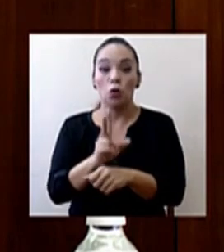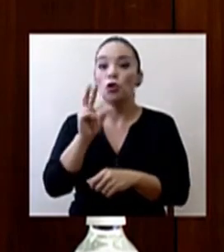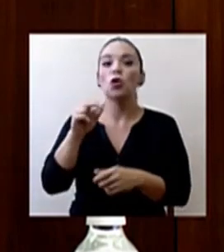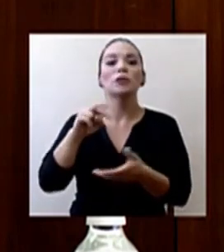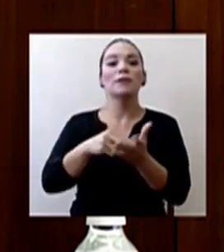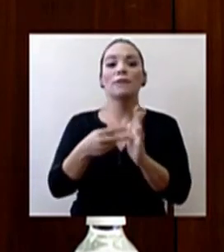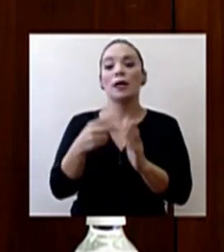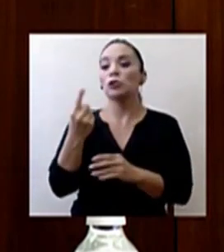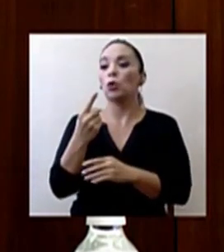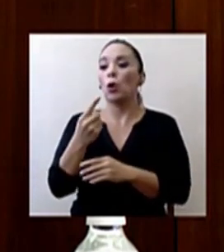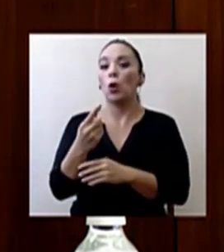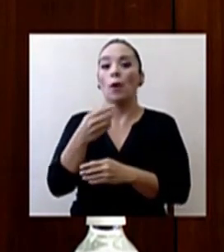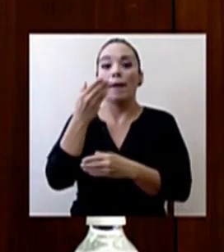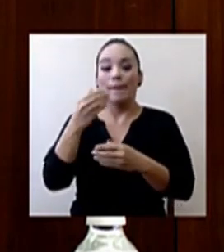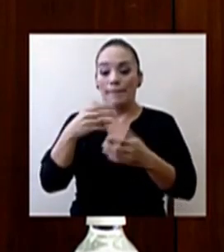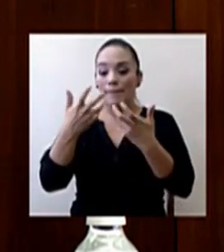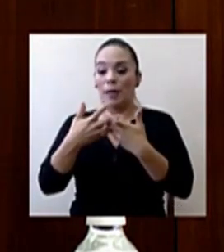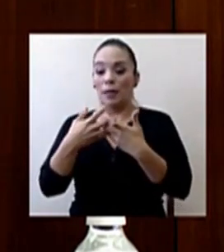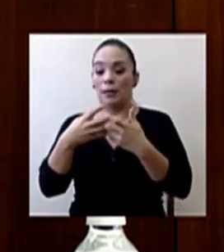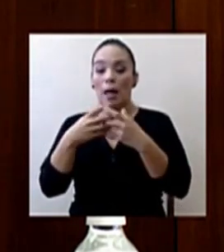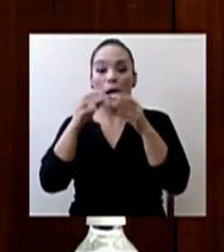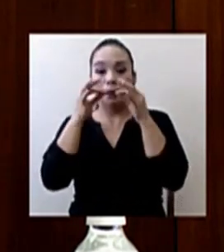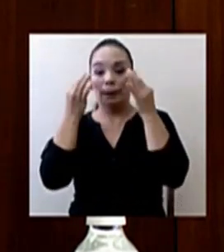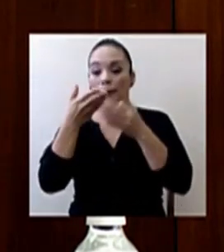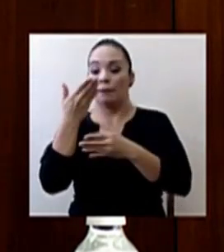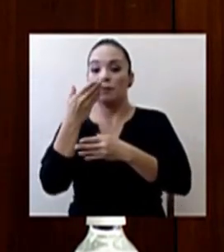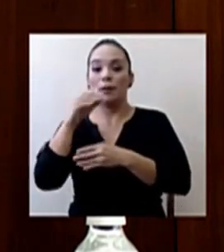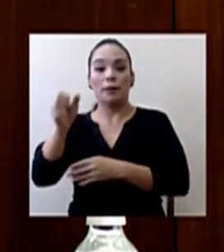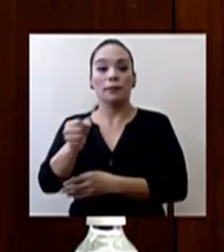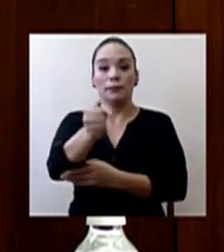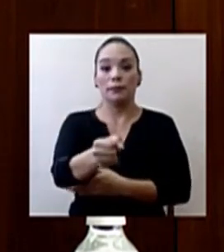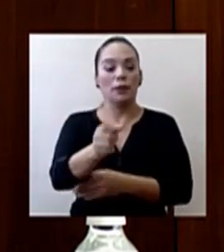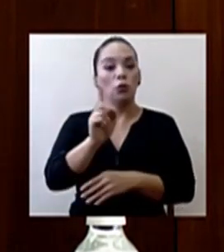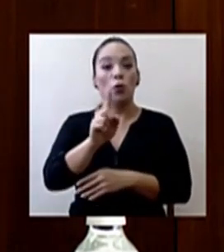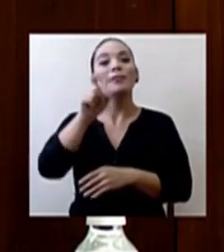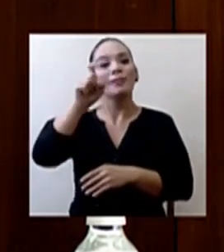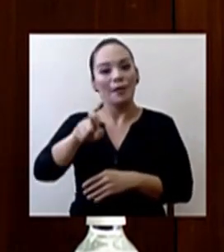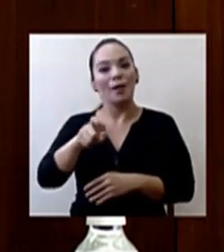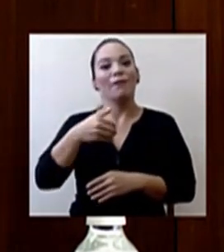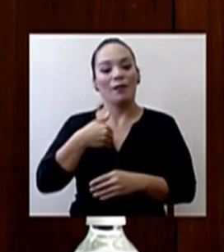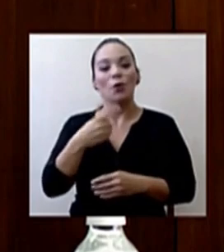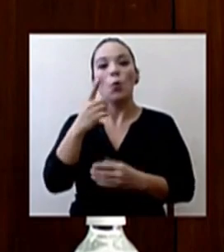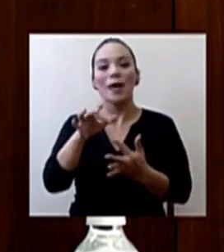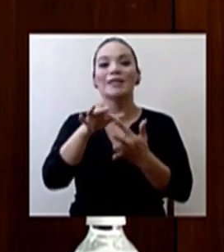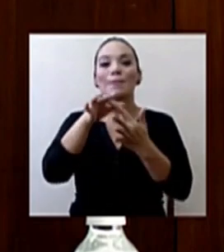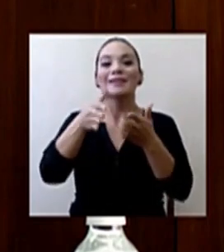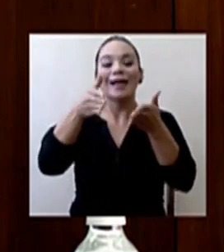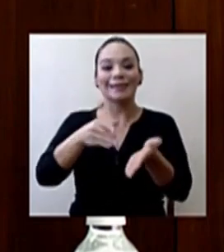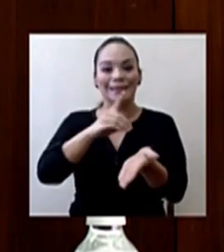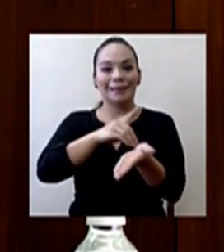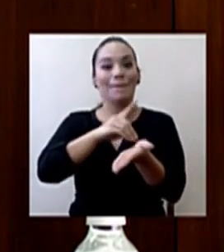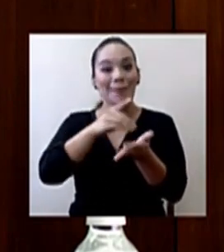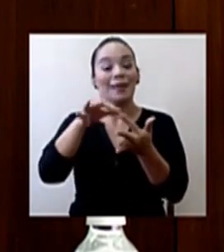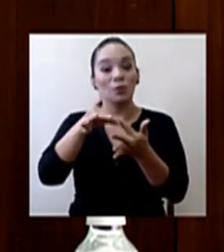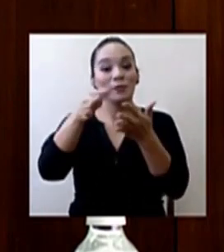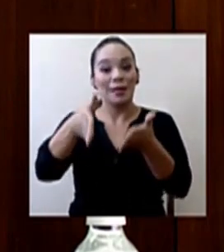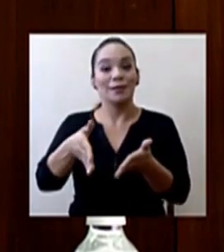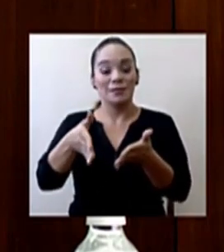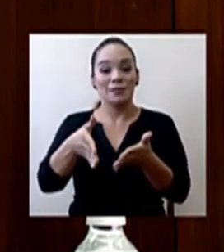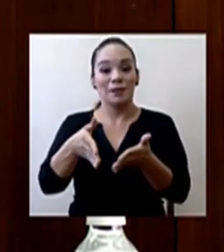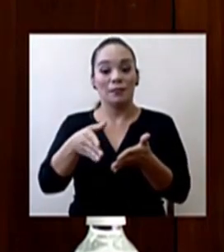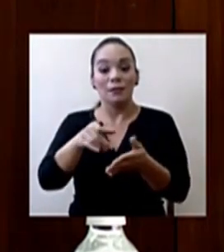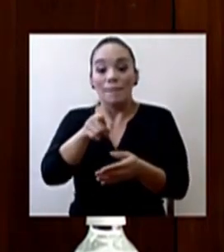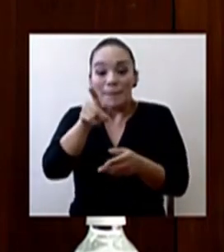ventilador en una cama. Tiene que haber un especialista que pueda abordar el paciente y entubarlo si es necesario.